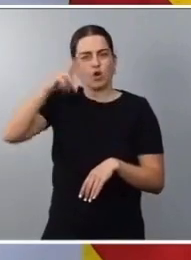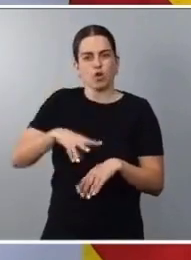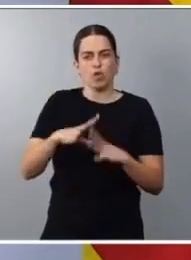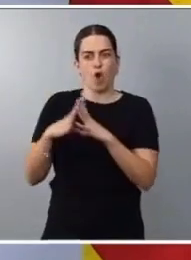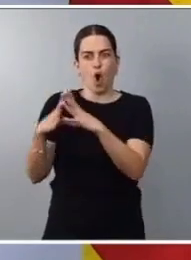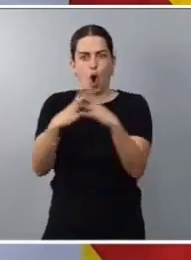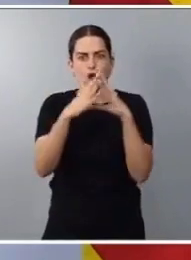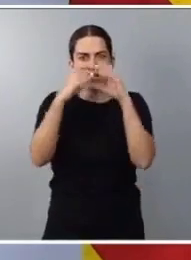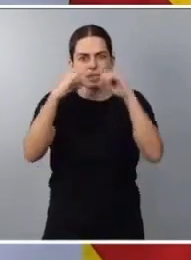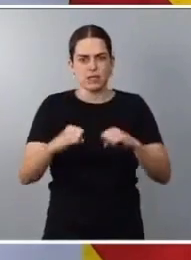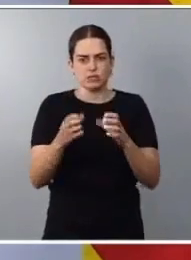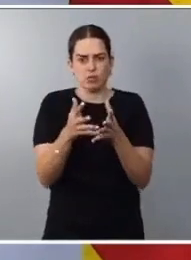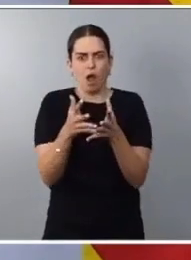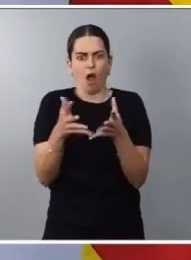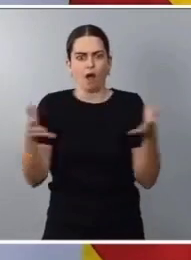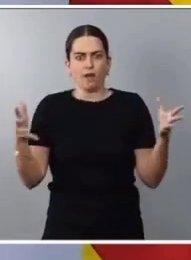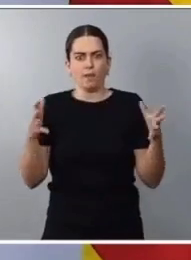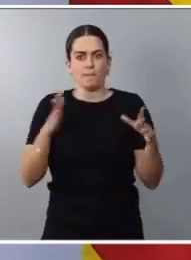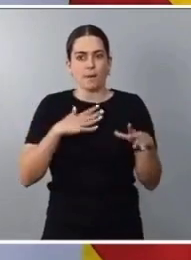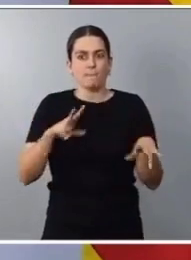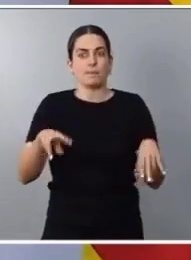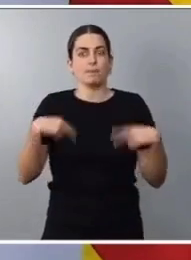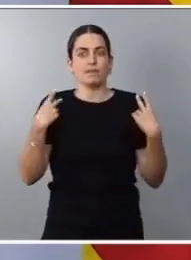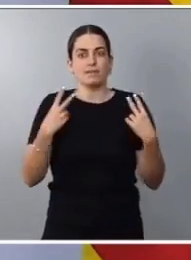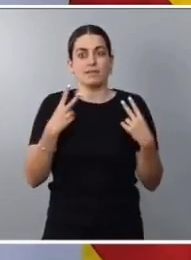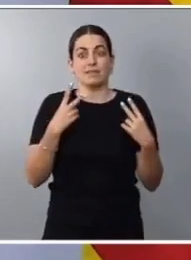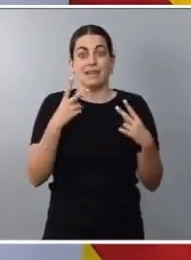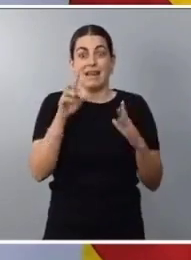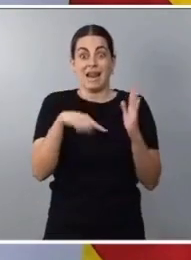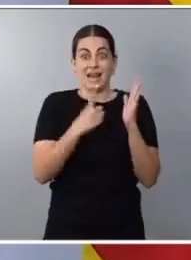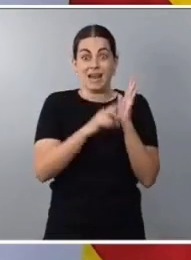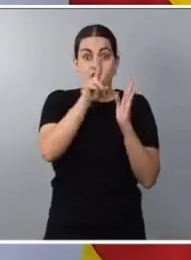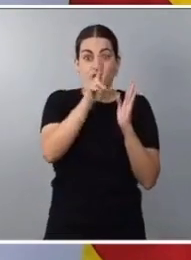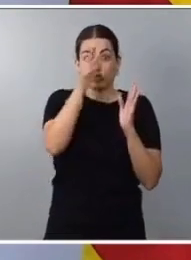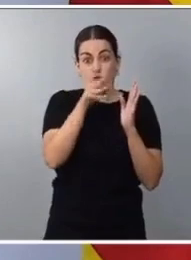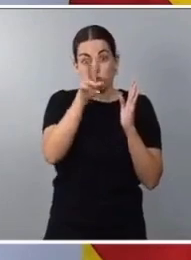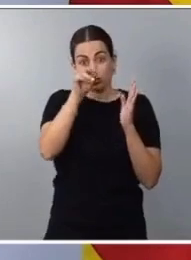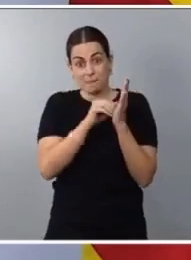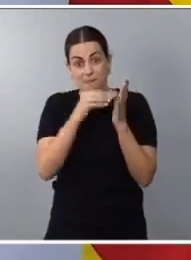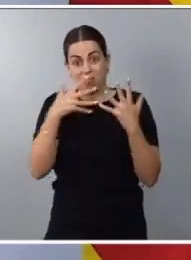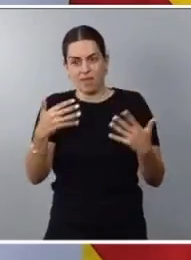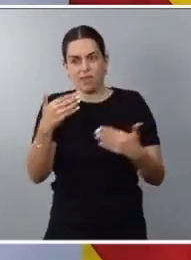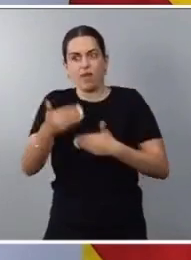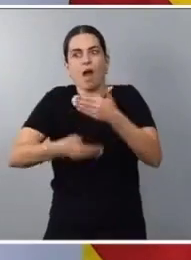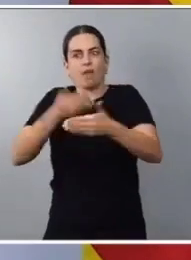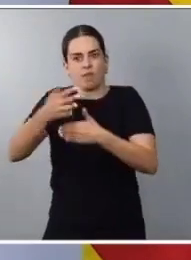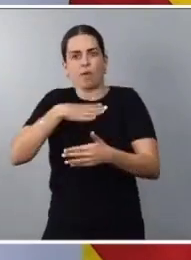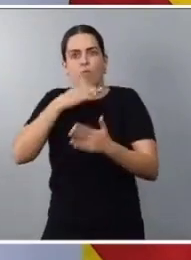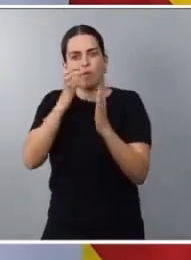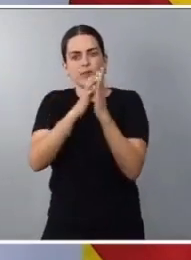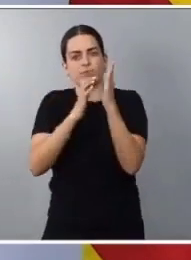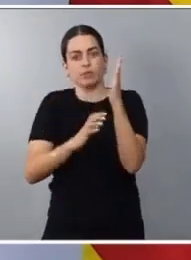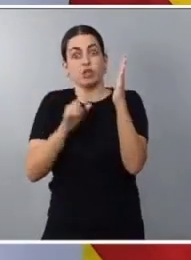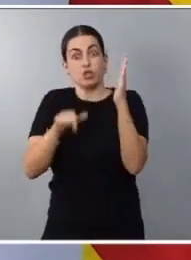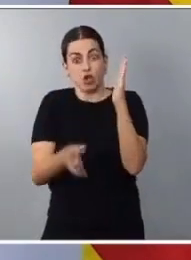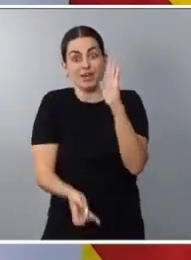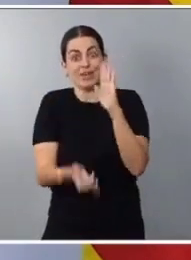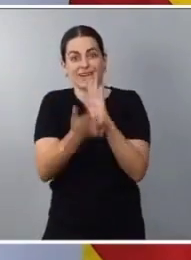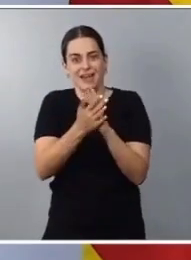consenso muy amplio que permitió sacar adelante esa ley 2.010, que hoy ampliamos, mejoramos, pero que, sin duda, como les digo, somos muy